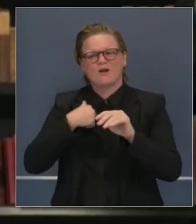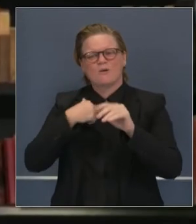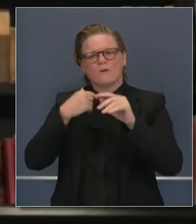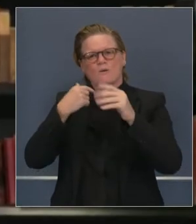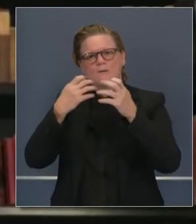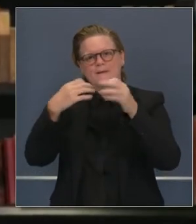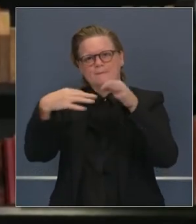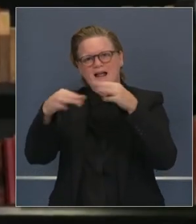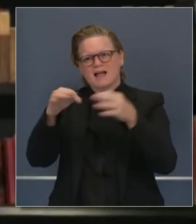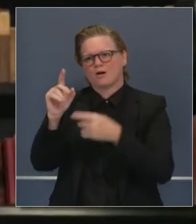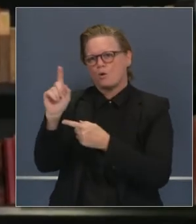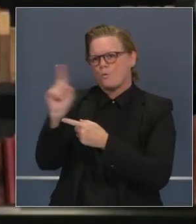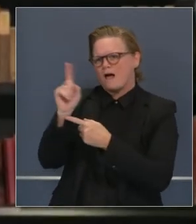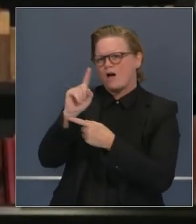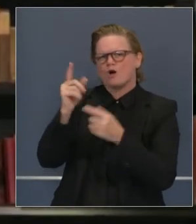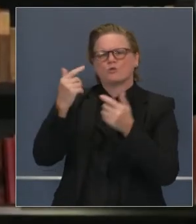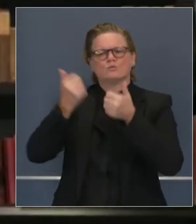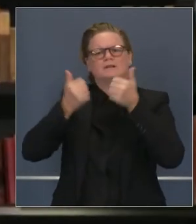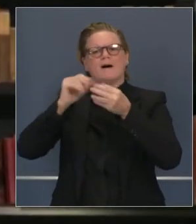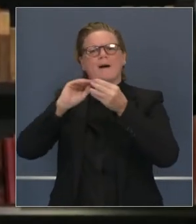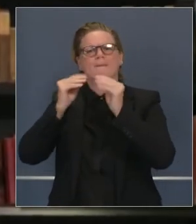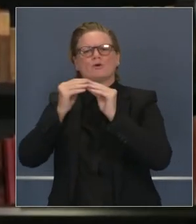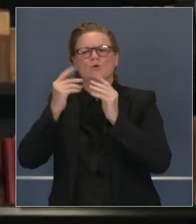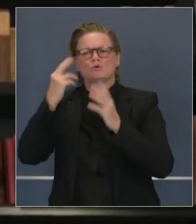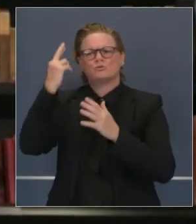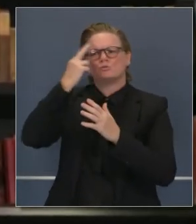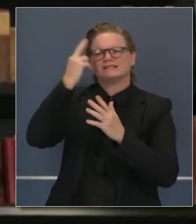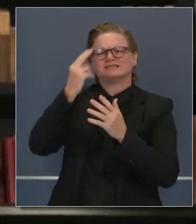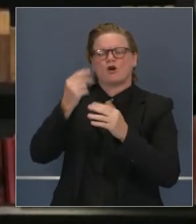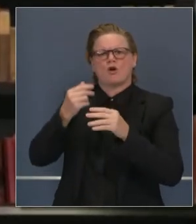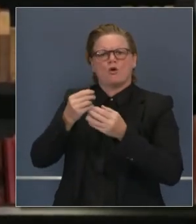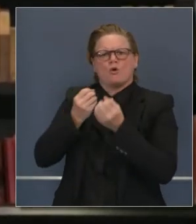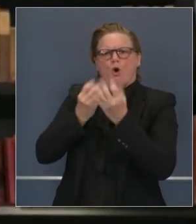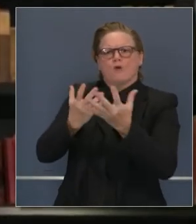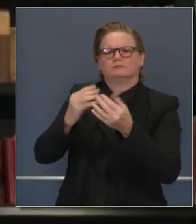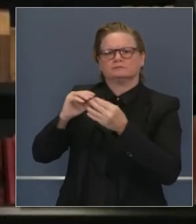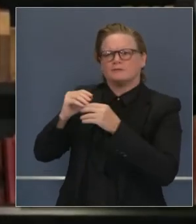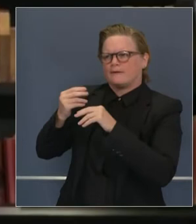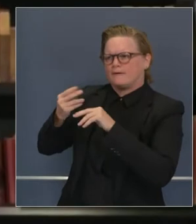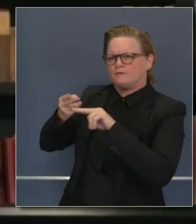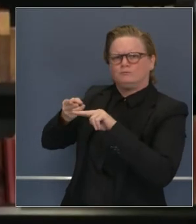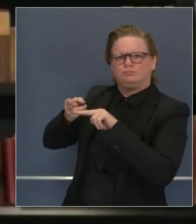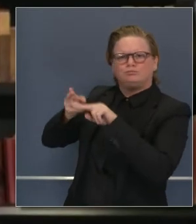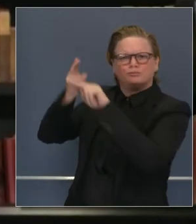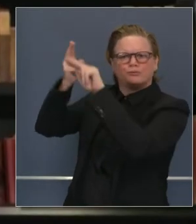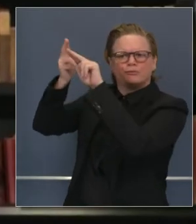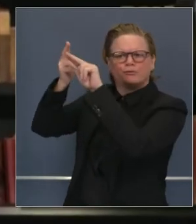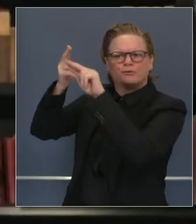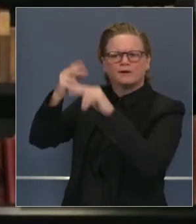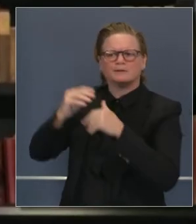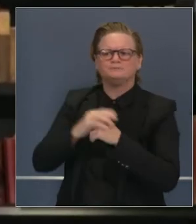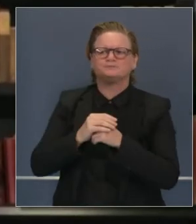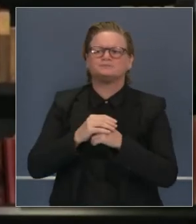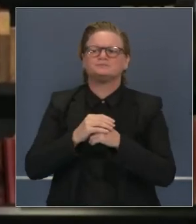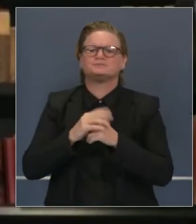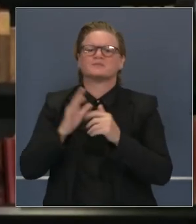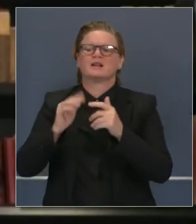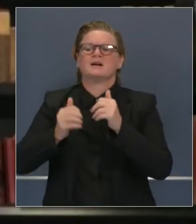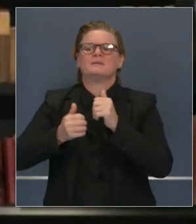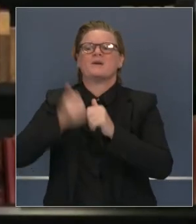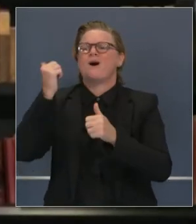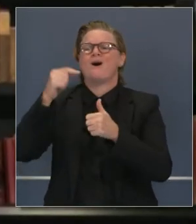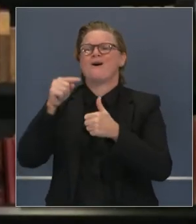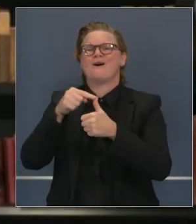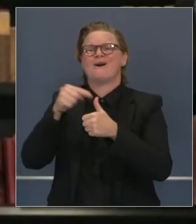En las instalaciones donde la gente se reúne, restaurantes, o tal vez en casas